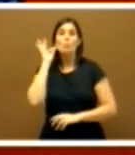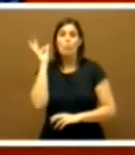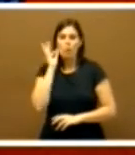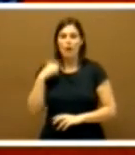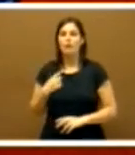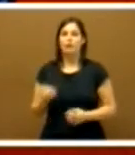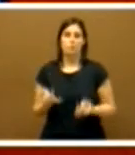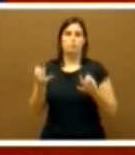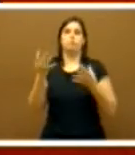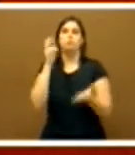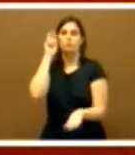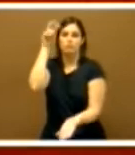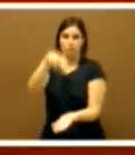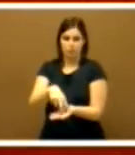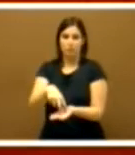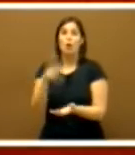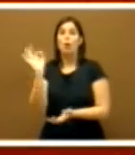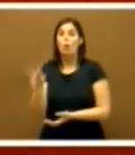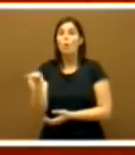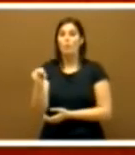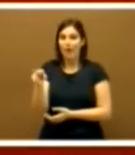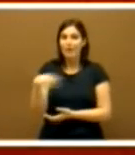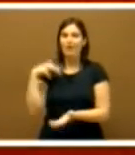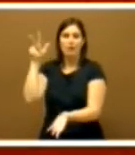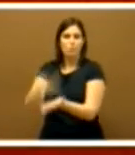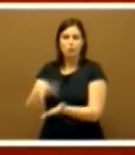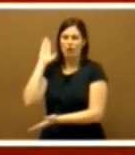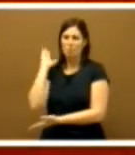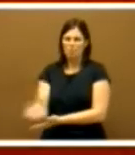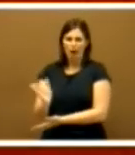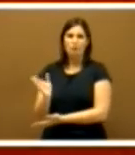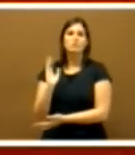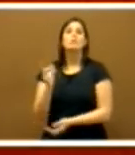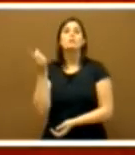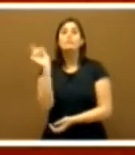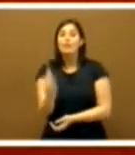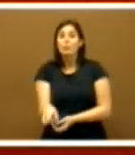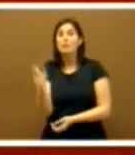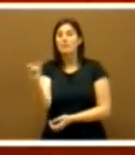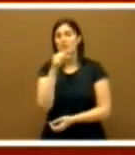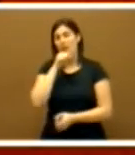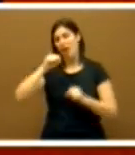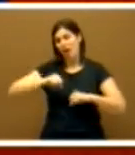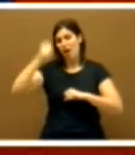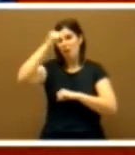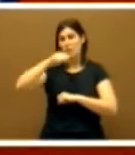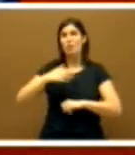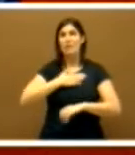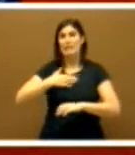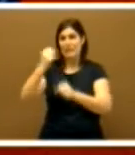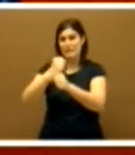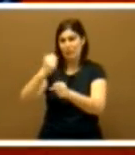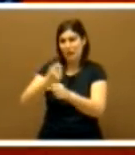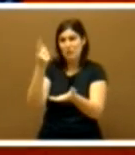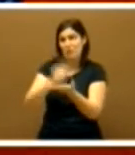mes, de esa pareja golpeada por la hipoteca, de ese abuelo que piensa en volver a trabajar porque no le llega a su